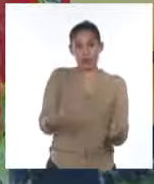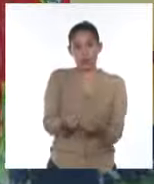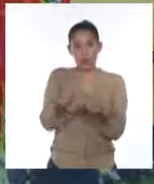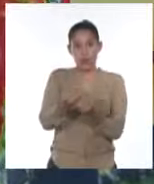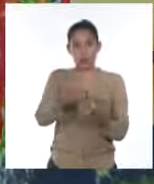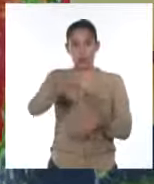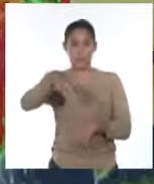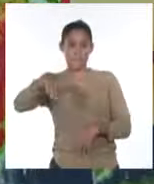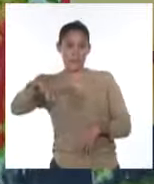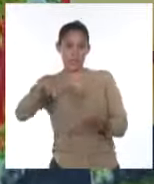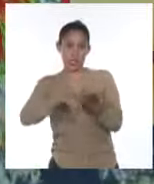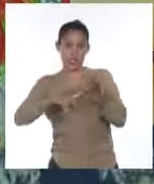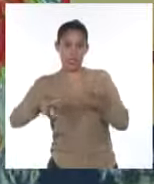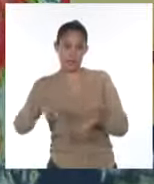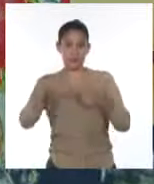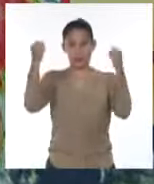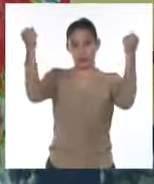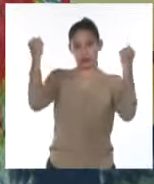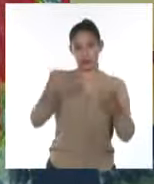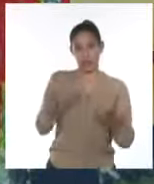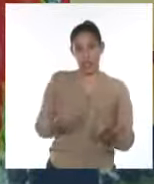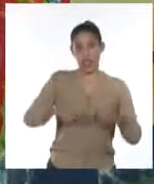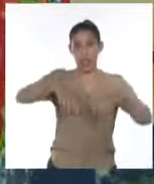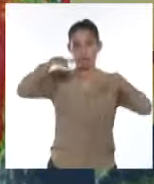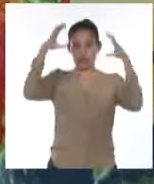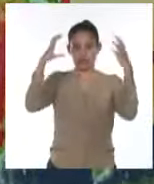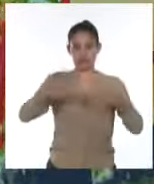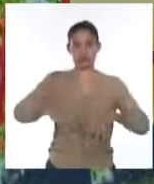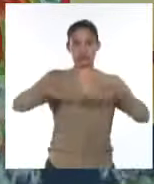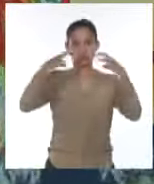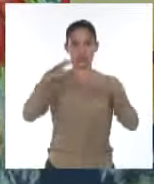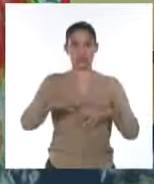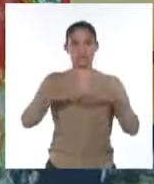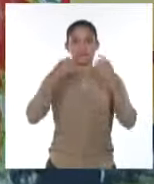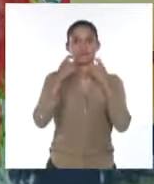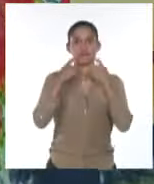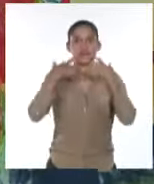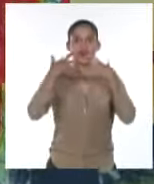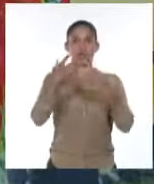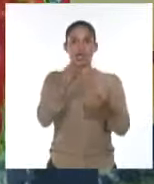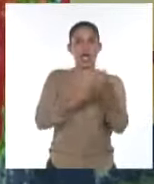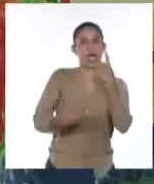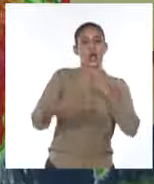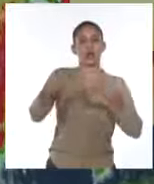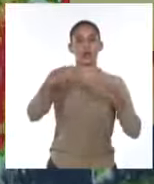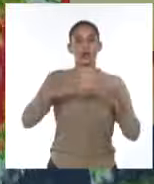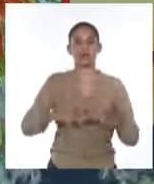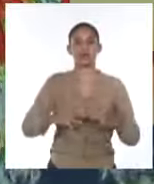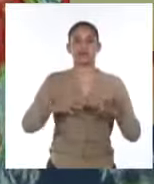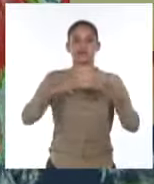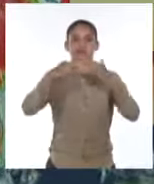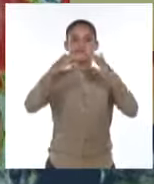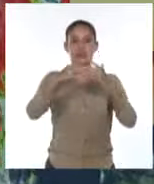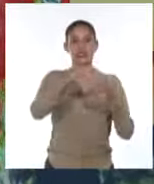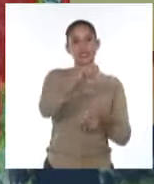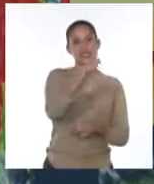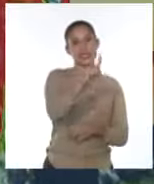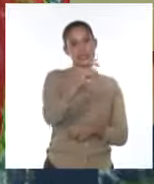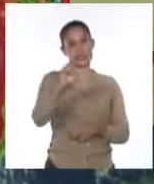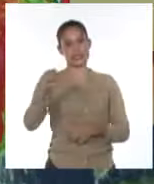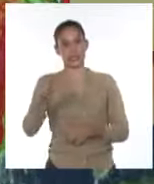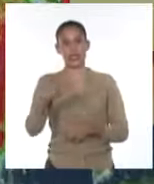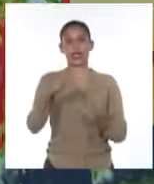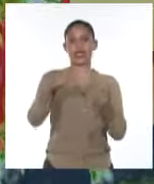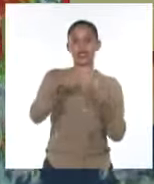incrementando, van a ser fuertes e intensas en algunas localidades de la región occidental con acumulados entre 100 y 150 milímetros de